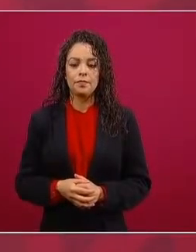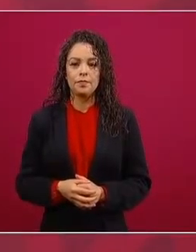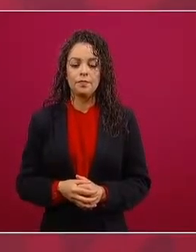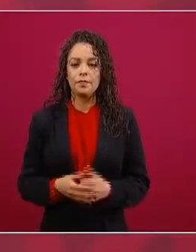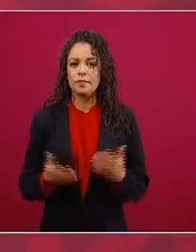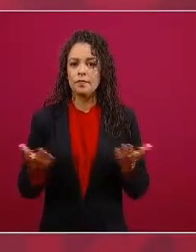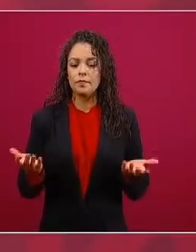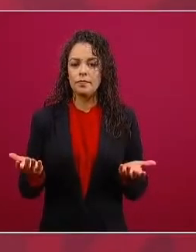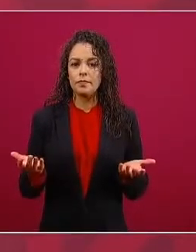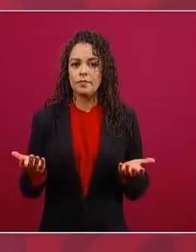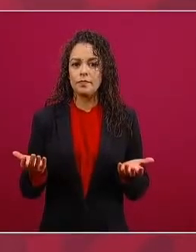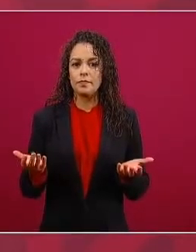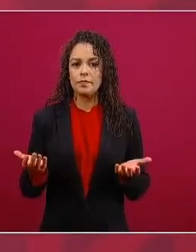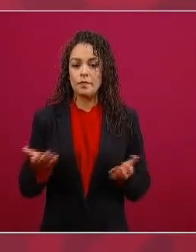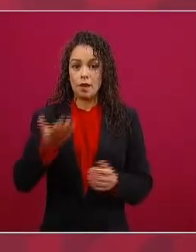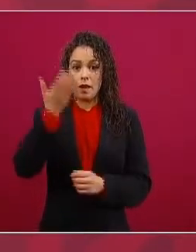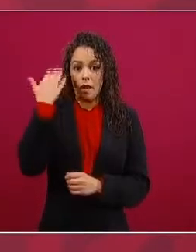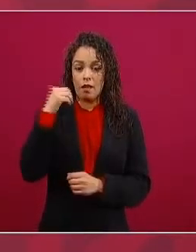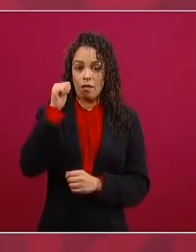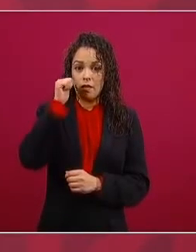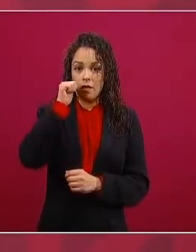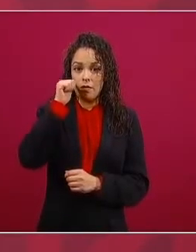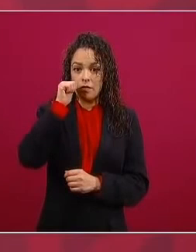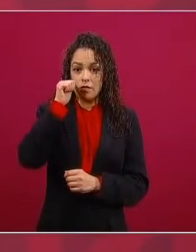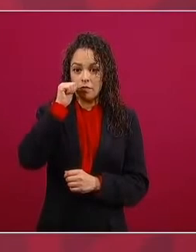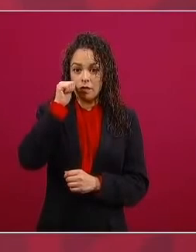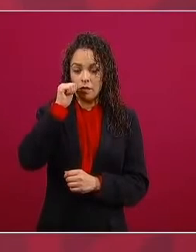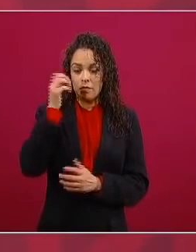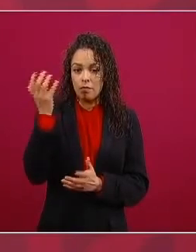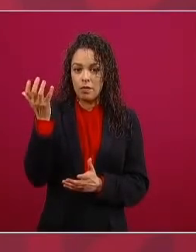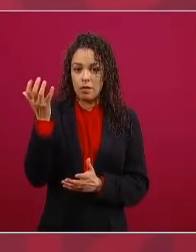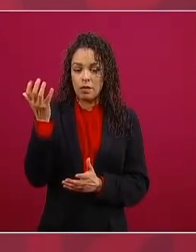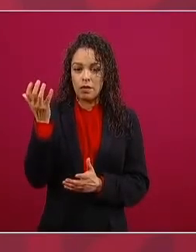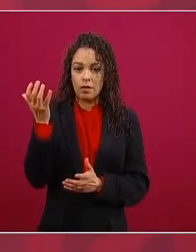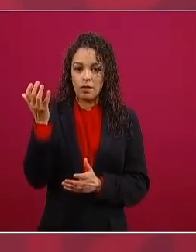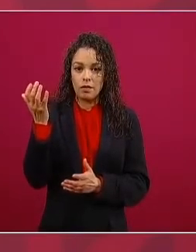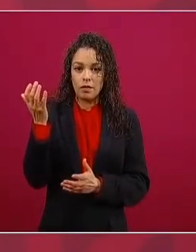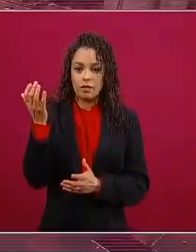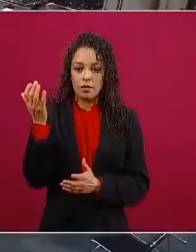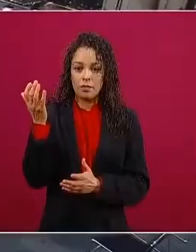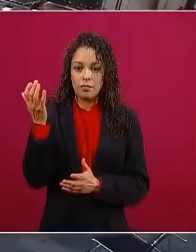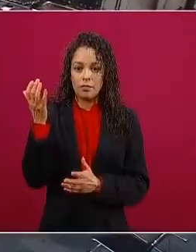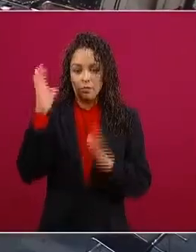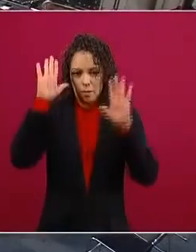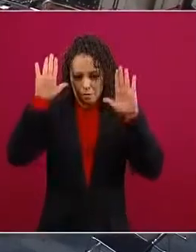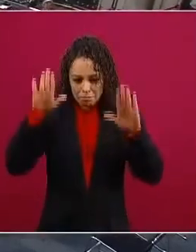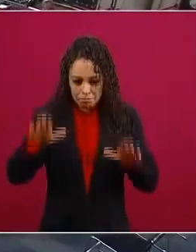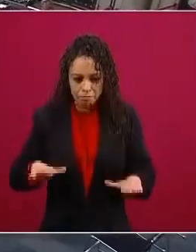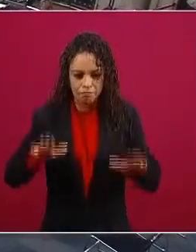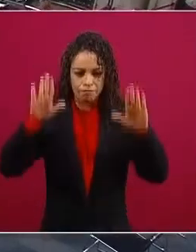veneraba se alababa